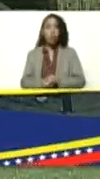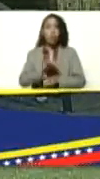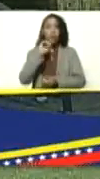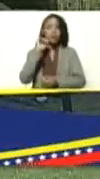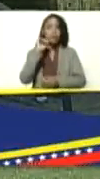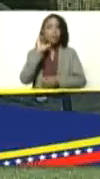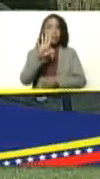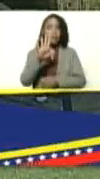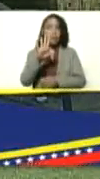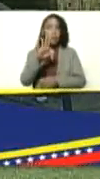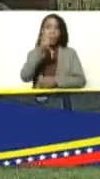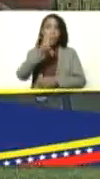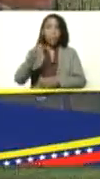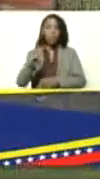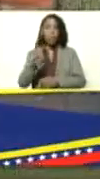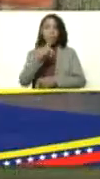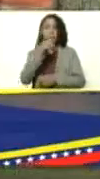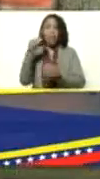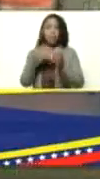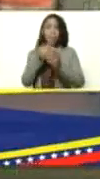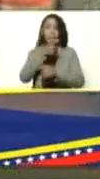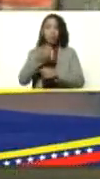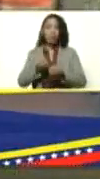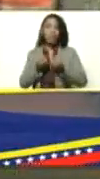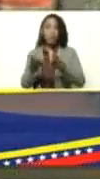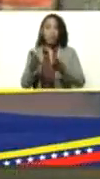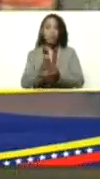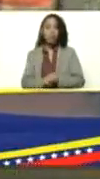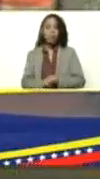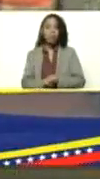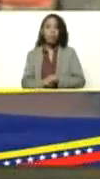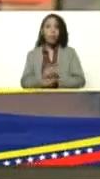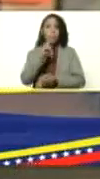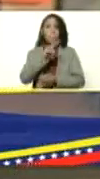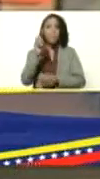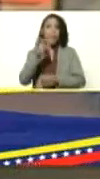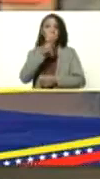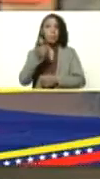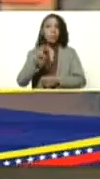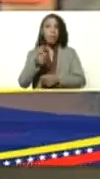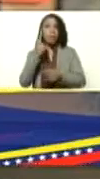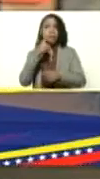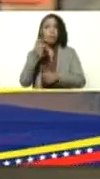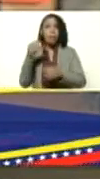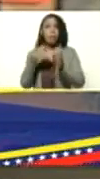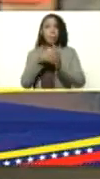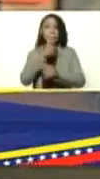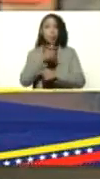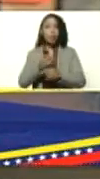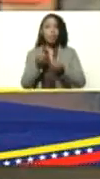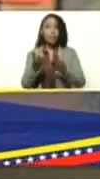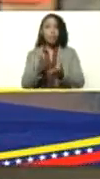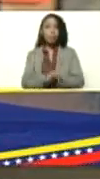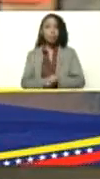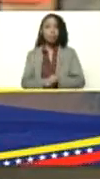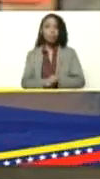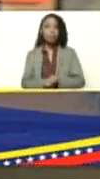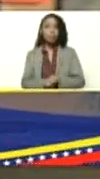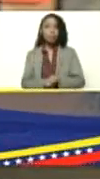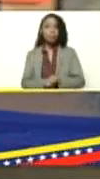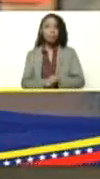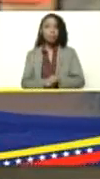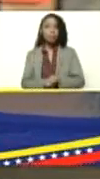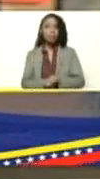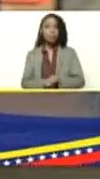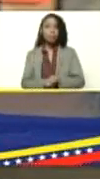cien mil habitantes pasamos a veinte casos por cien mil habitantes ¿por qué me